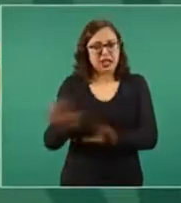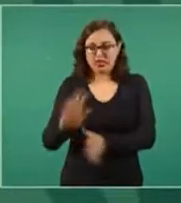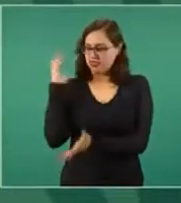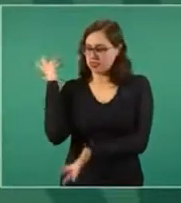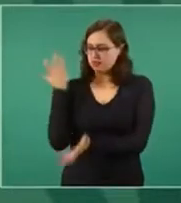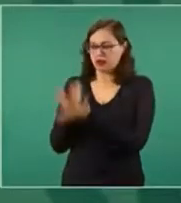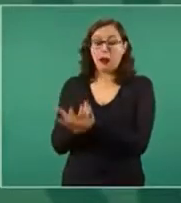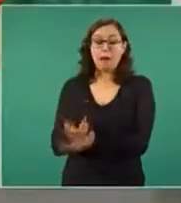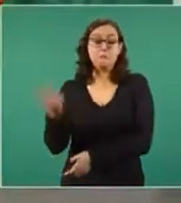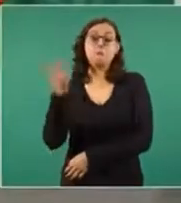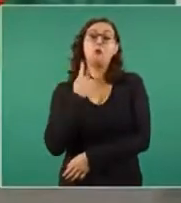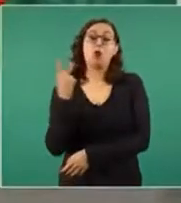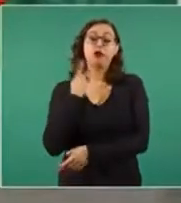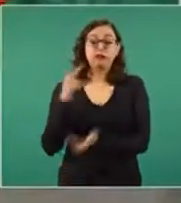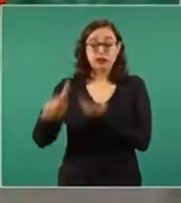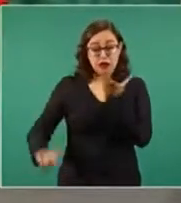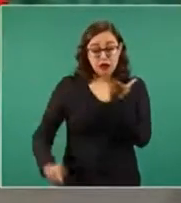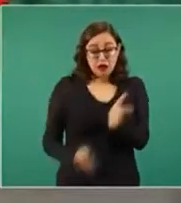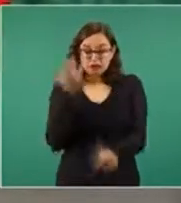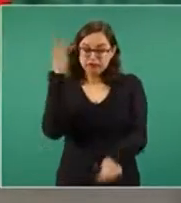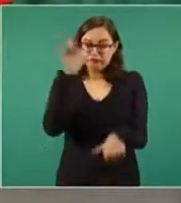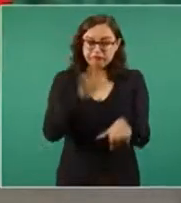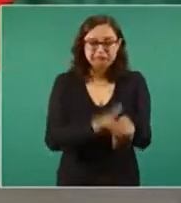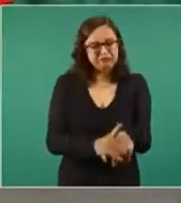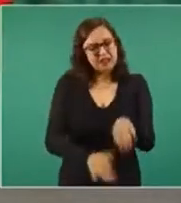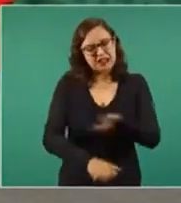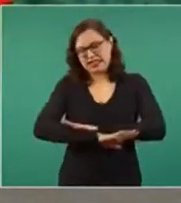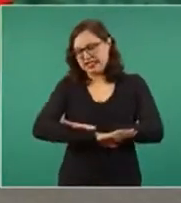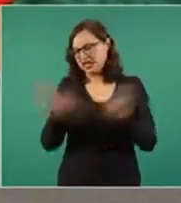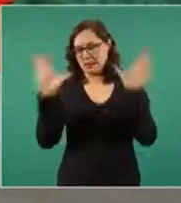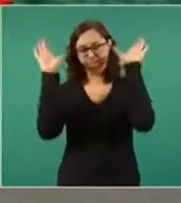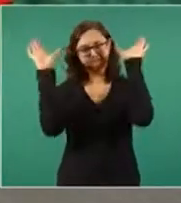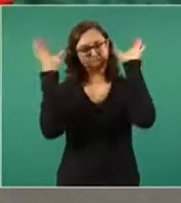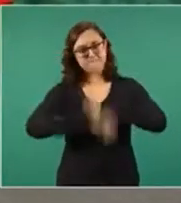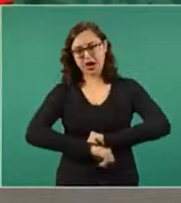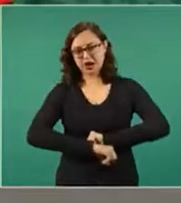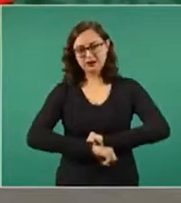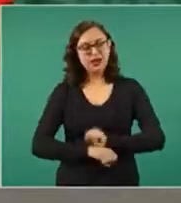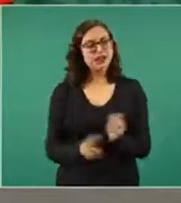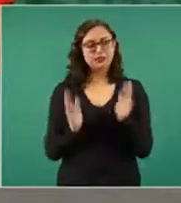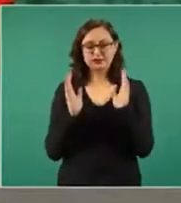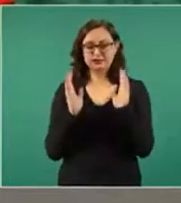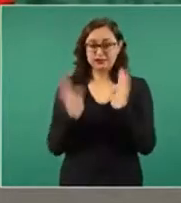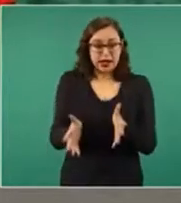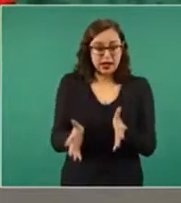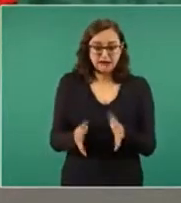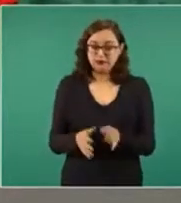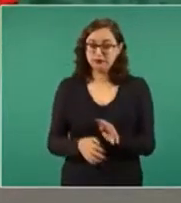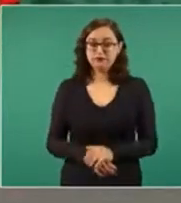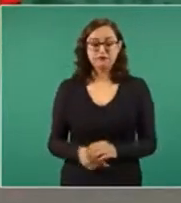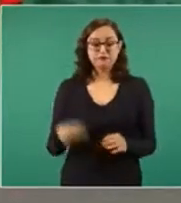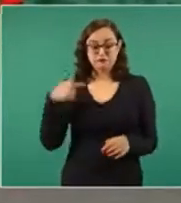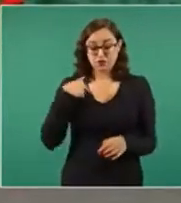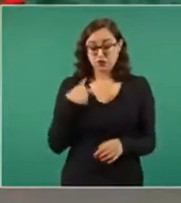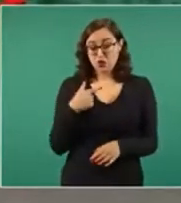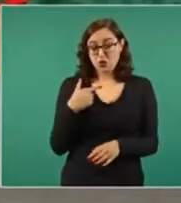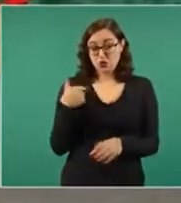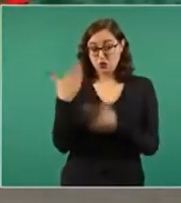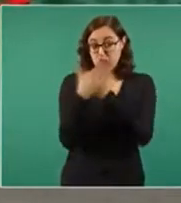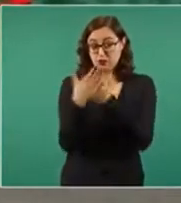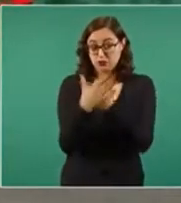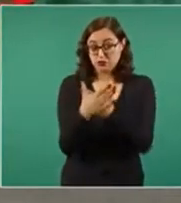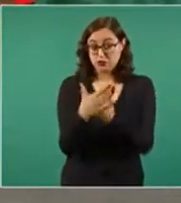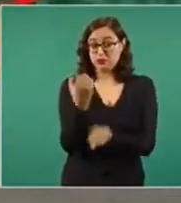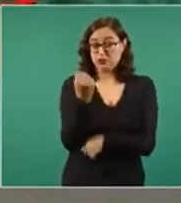dije, sí, concluyo en septiembre